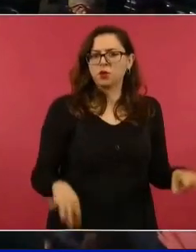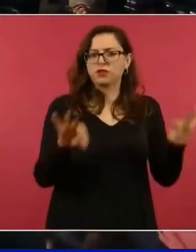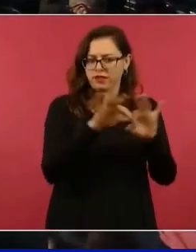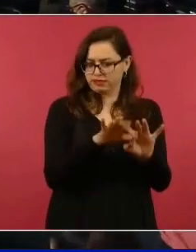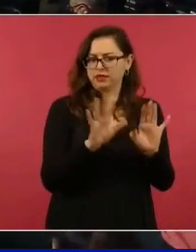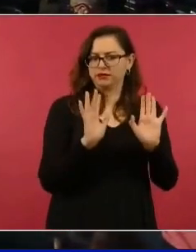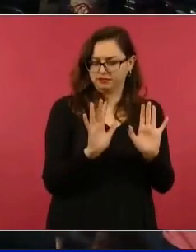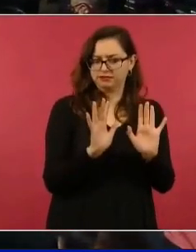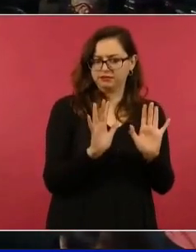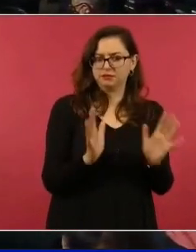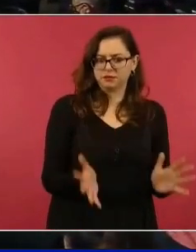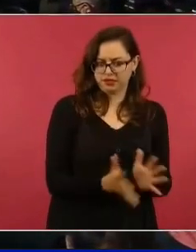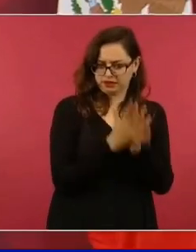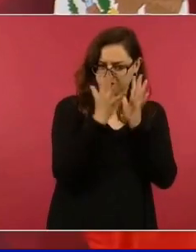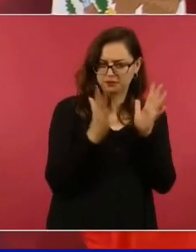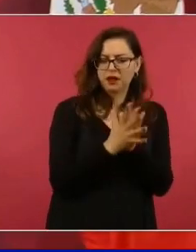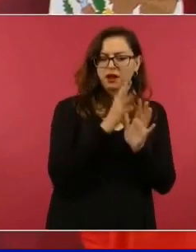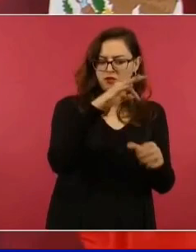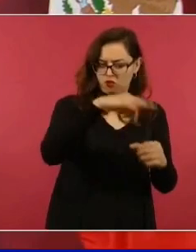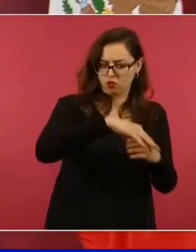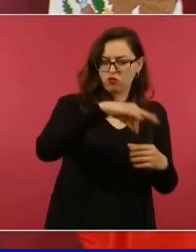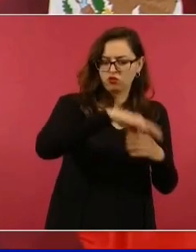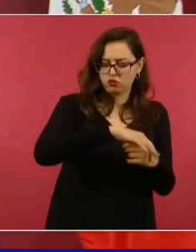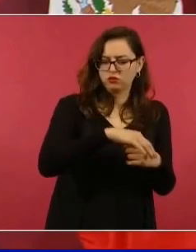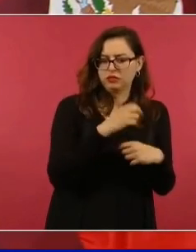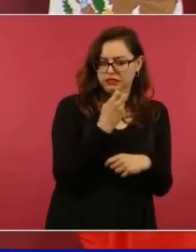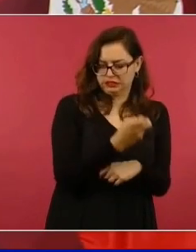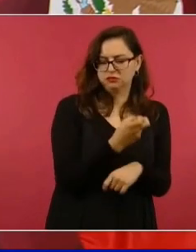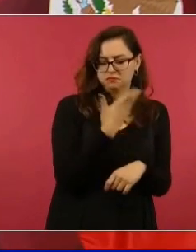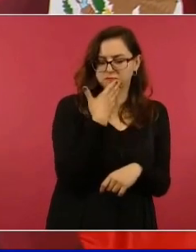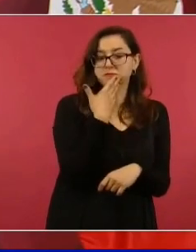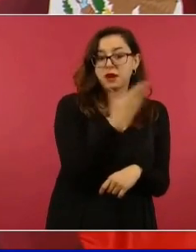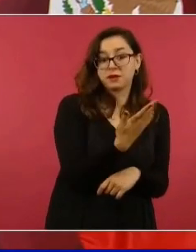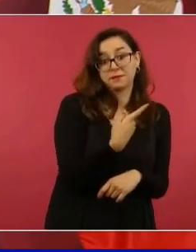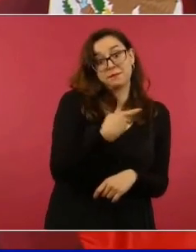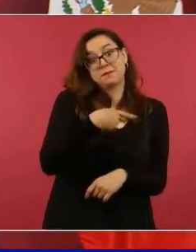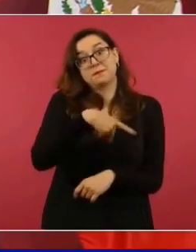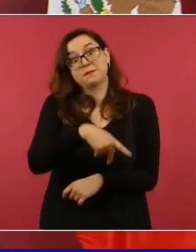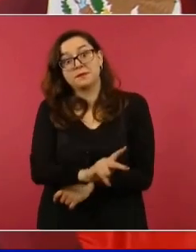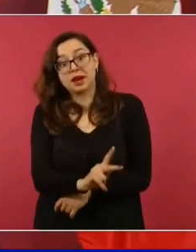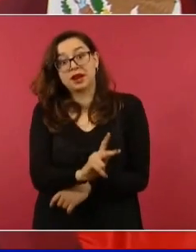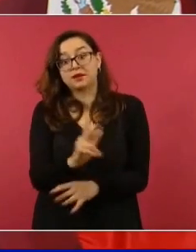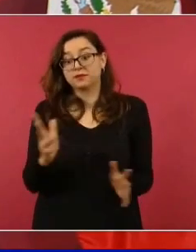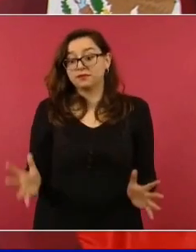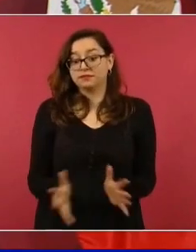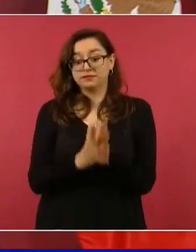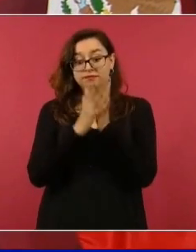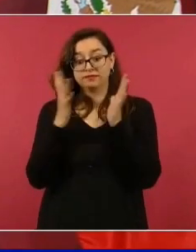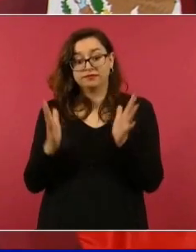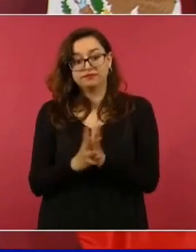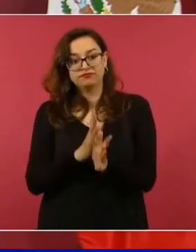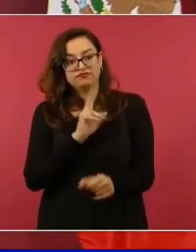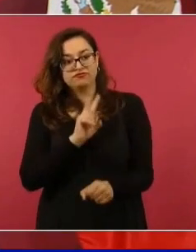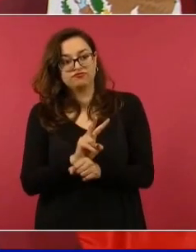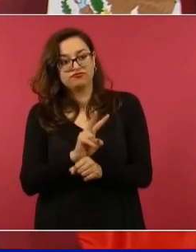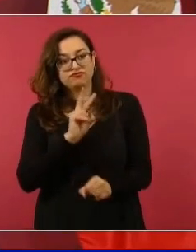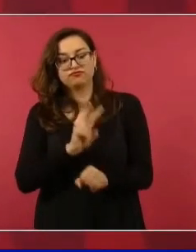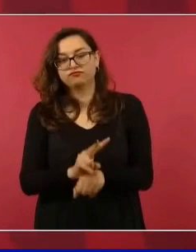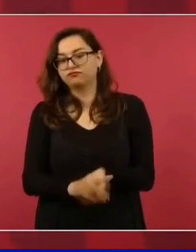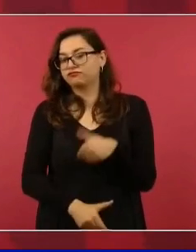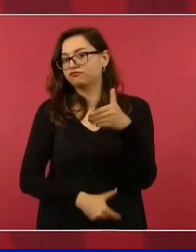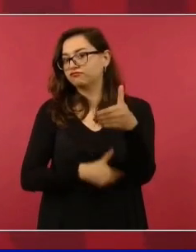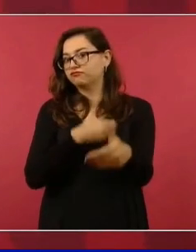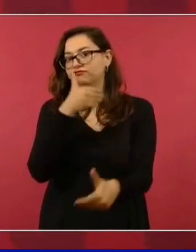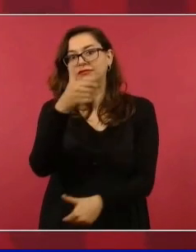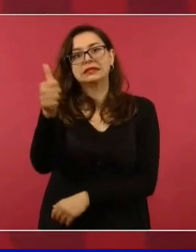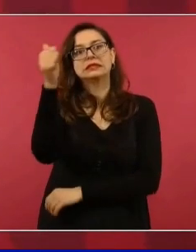mejorar nuestra democracia la participación permanente de los ciudadanos,